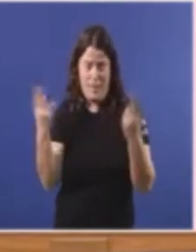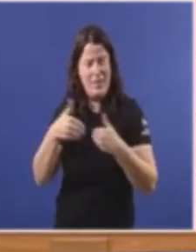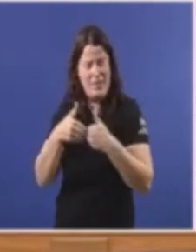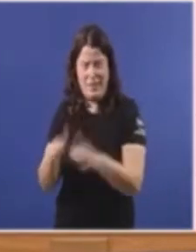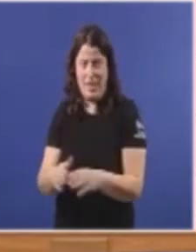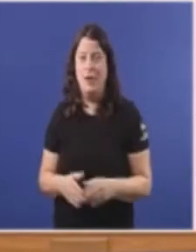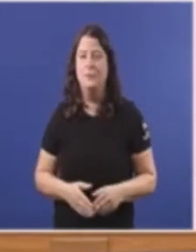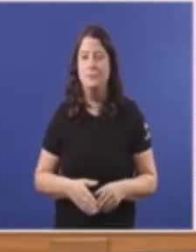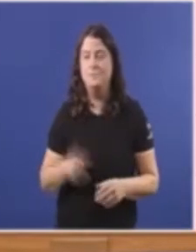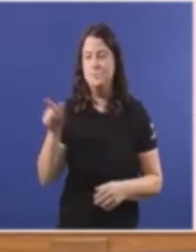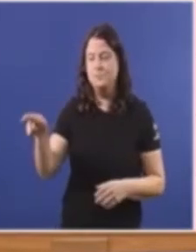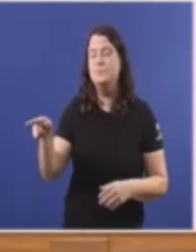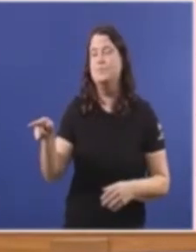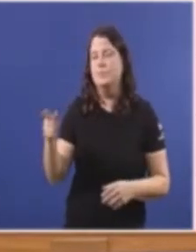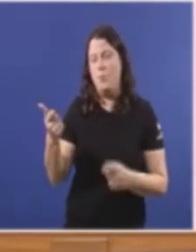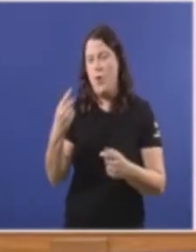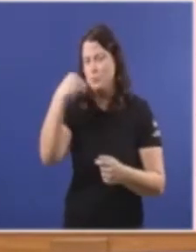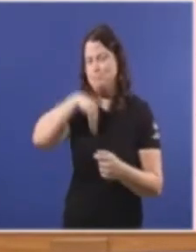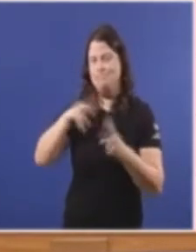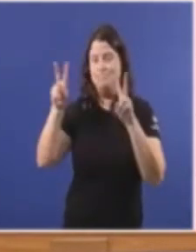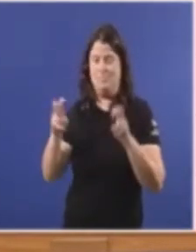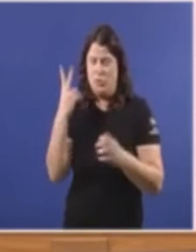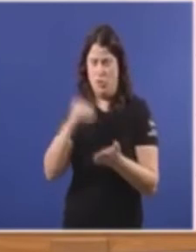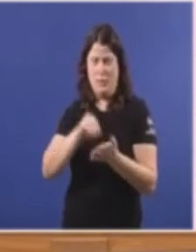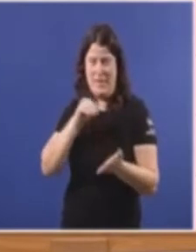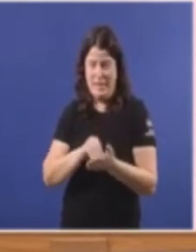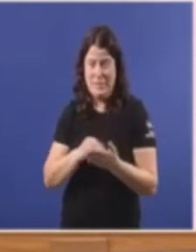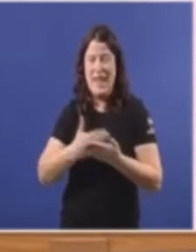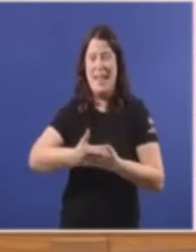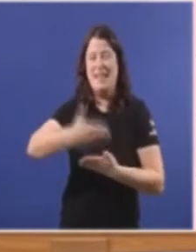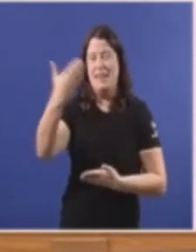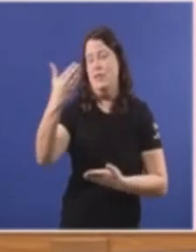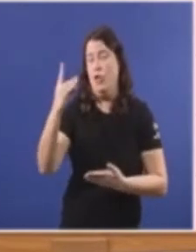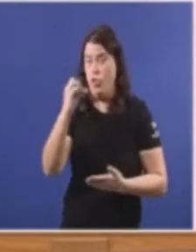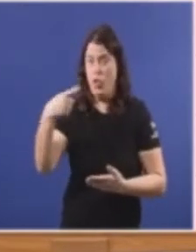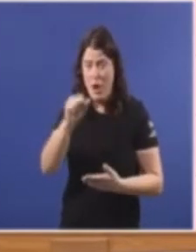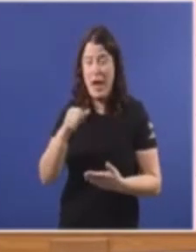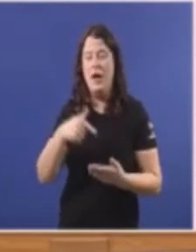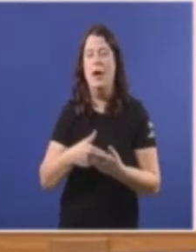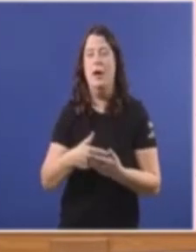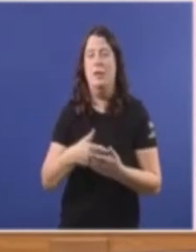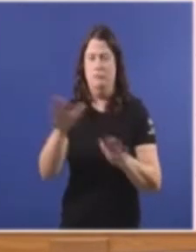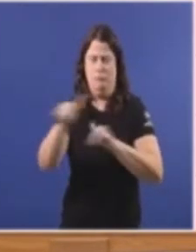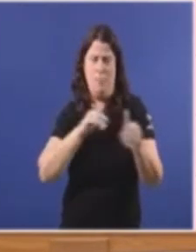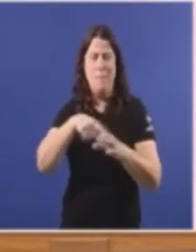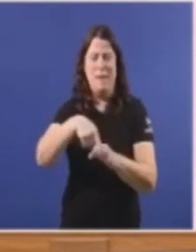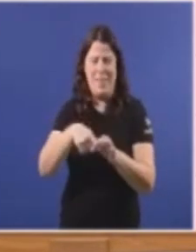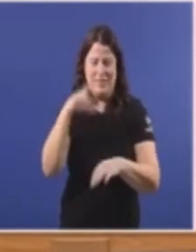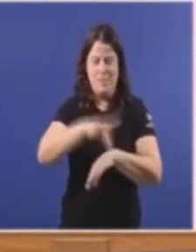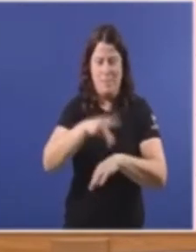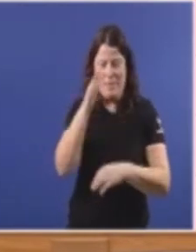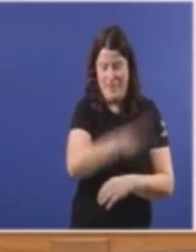vostede omitira Que en dúas ocasións No Diario Oficial de Galicia Convocamos plazas de pediatras Para o